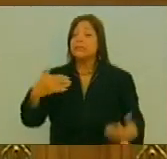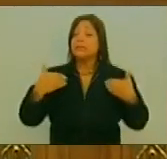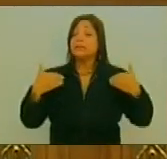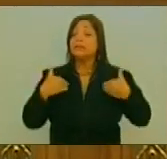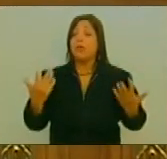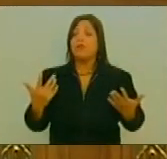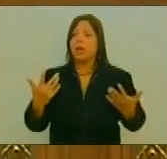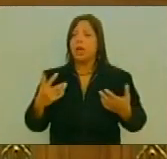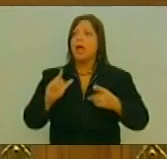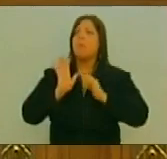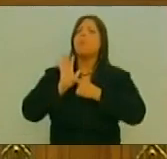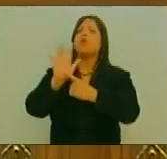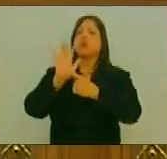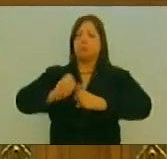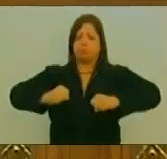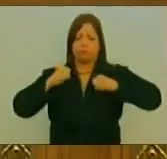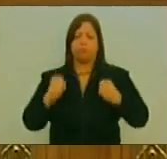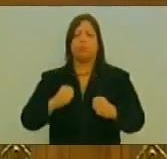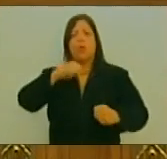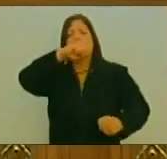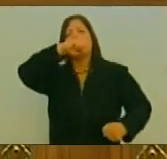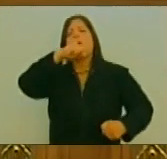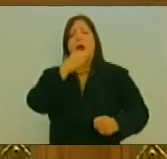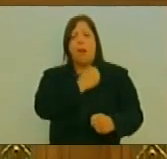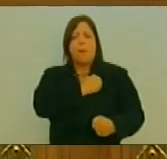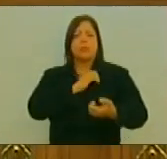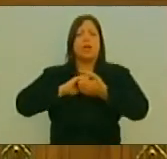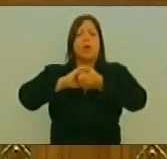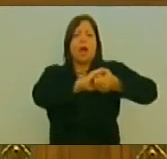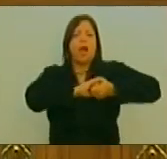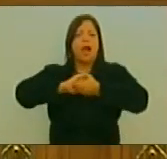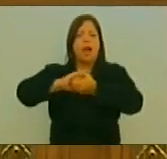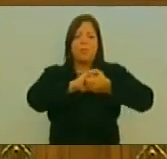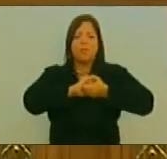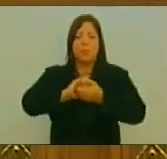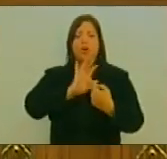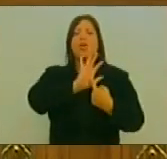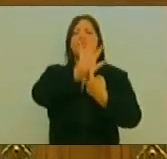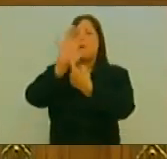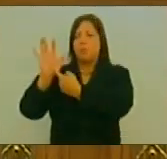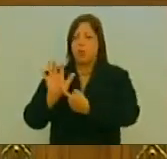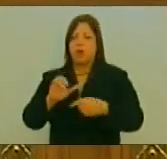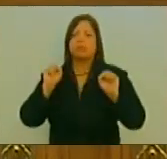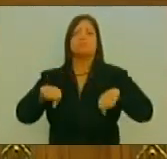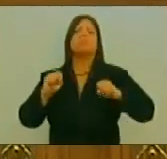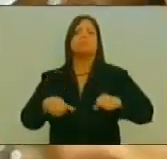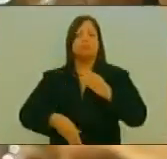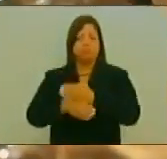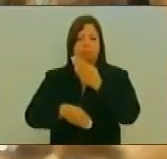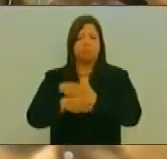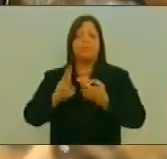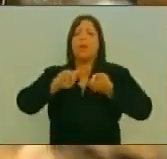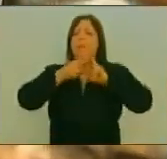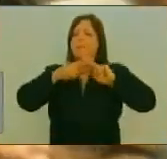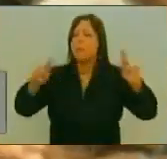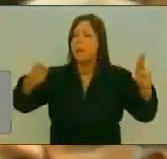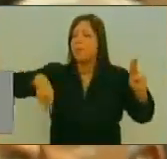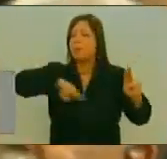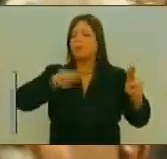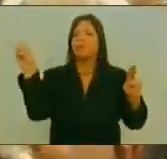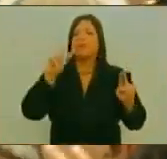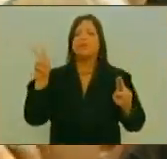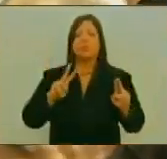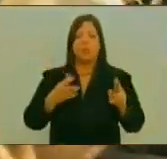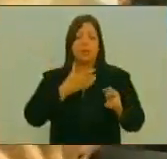difíciles Hemos demostrado Que somos un pueblo Amoroso Solidario Hemos demostrado Que queremos la paz Para nuestro país